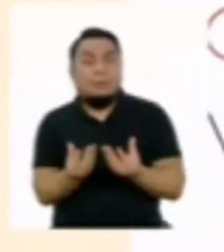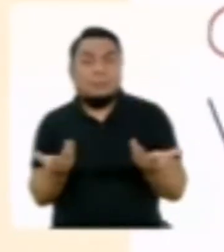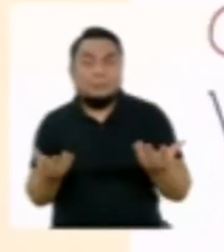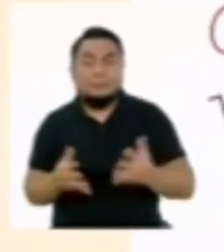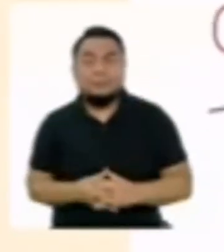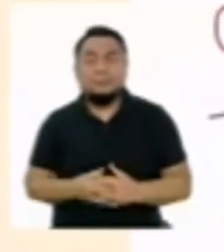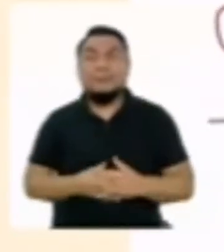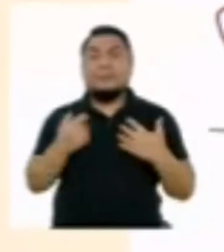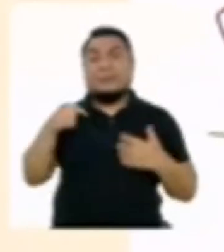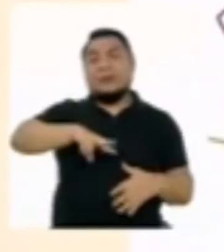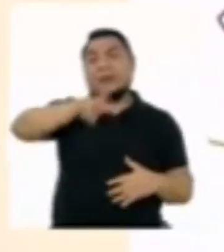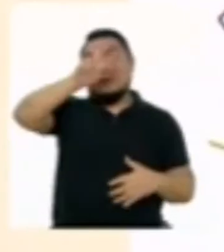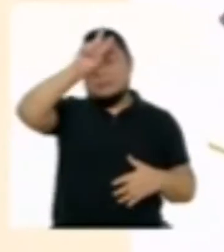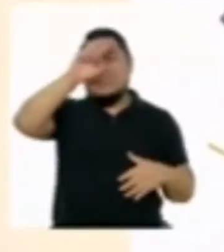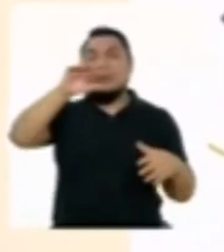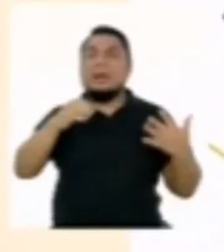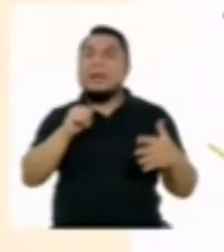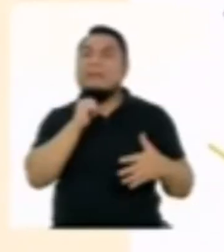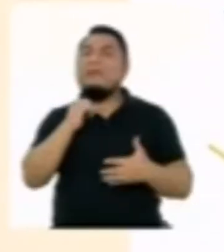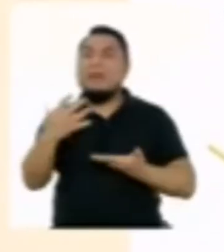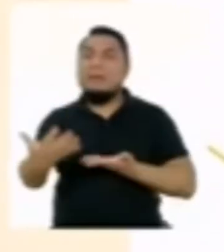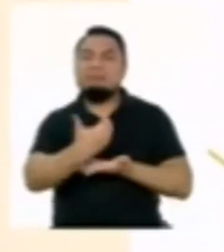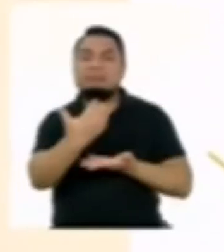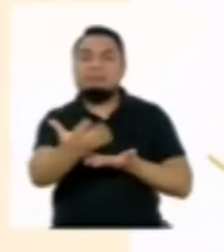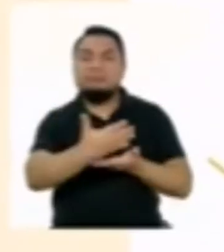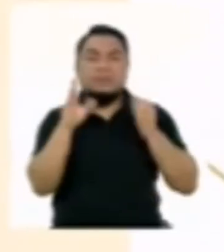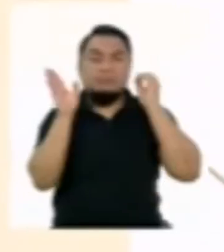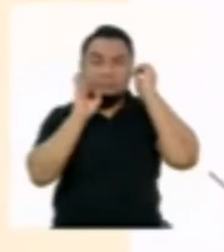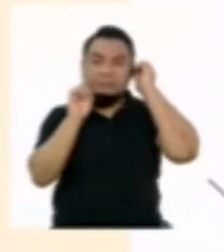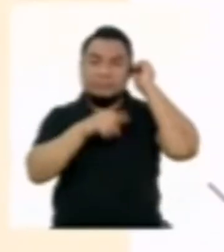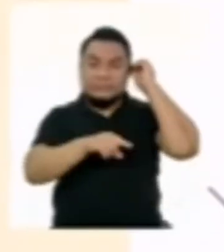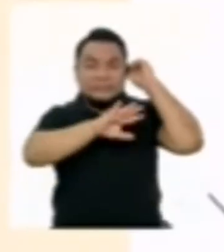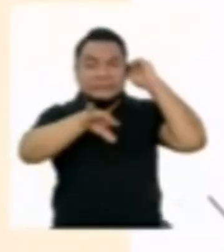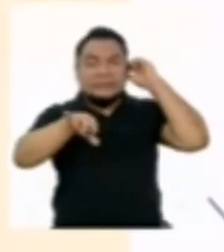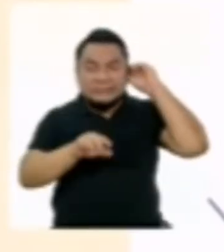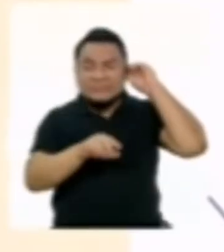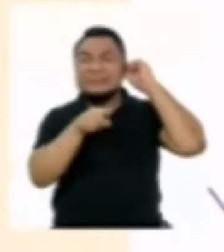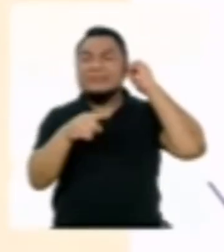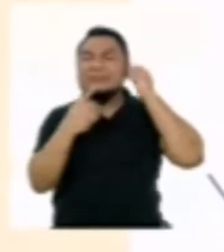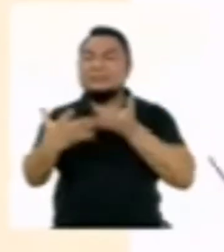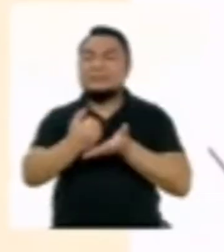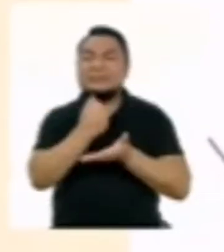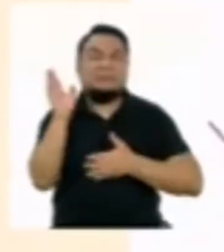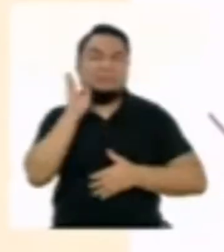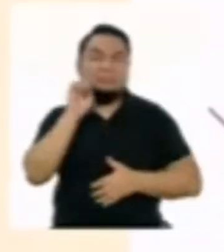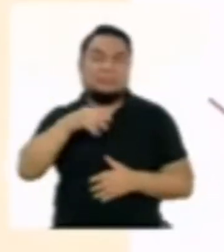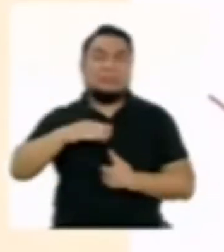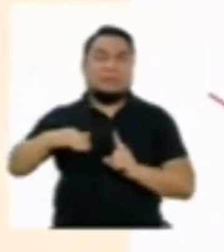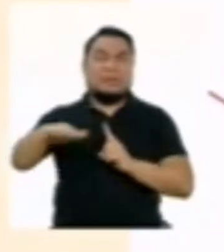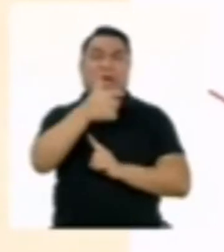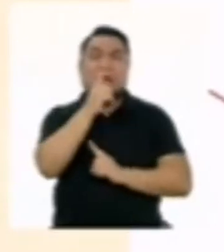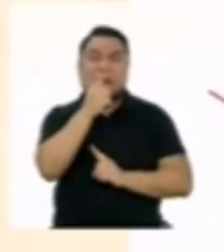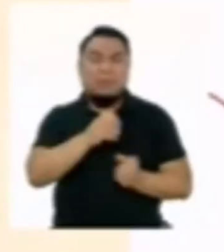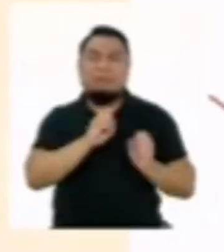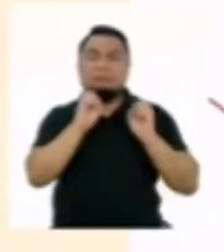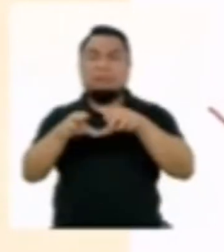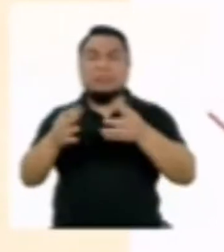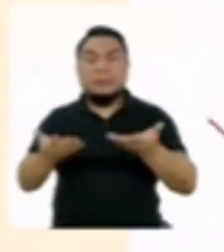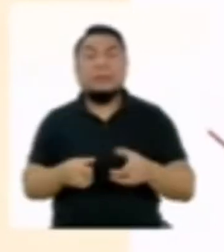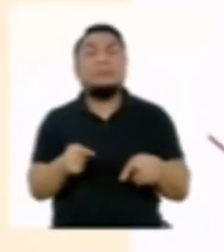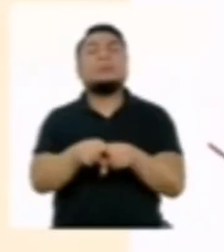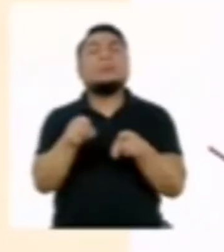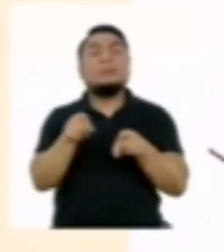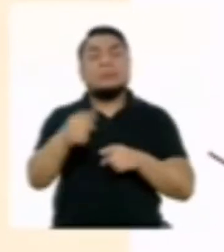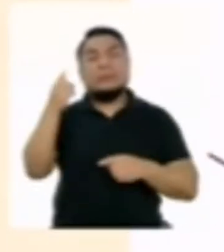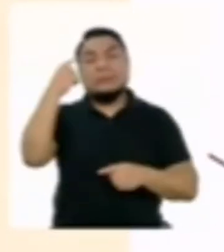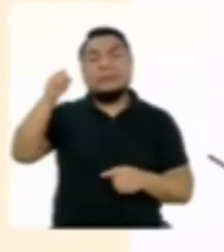reduzcan. En el Perú, falta un tratamiento de aguas hervidas que filtre mejor nuestros desechos del agua que devolvemos al océano. Y